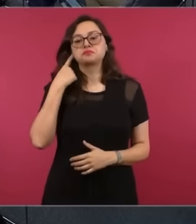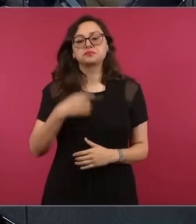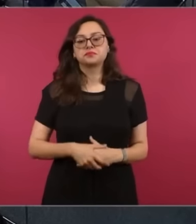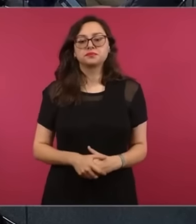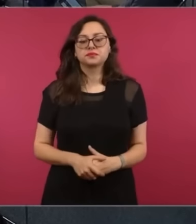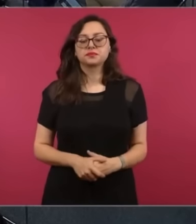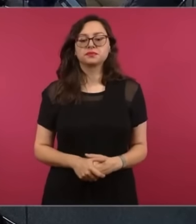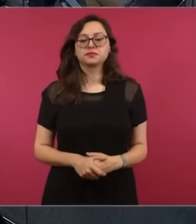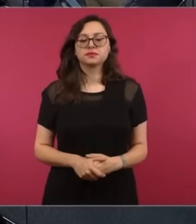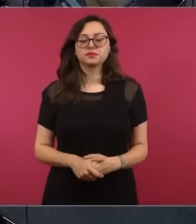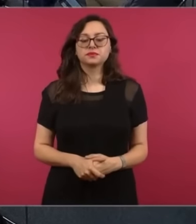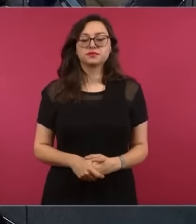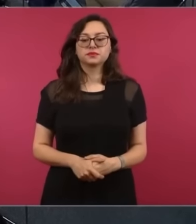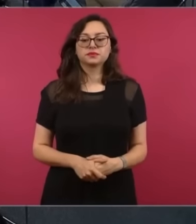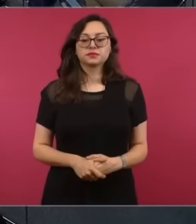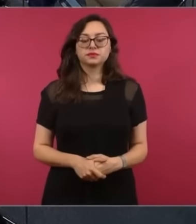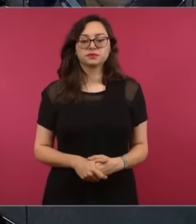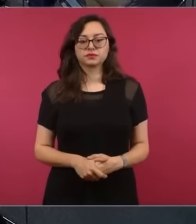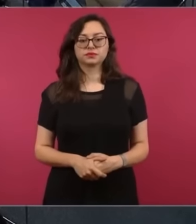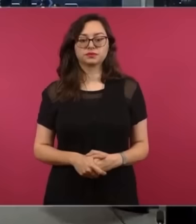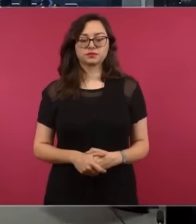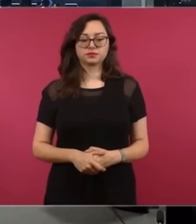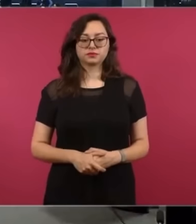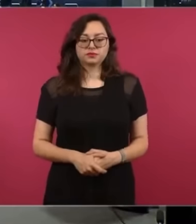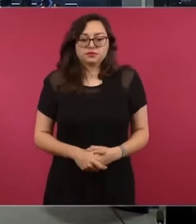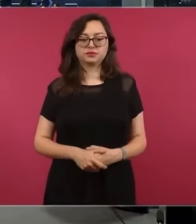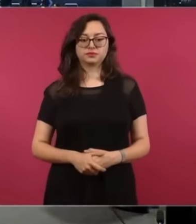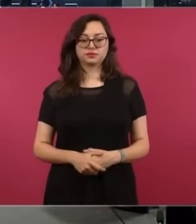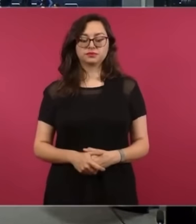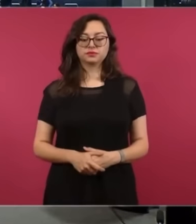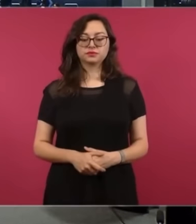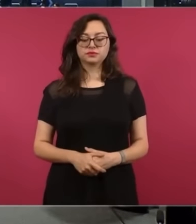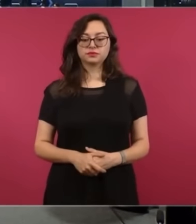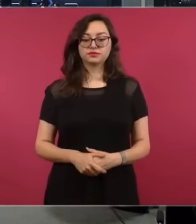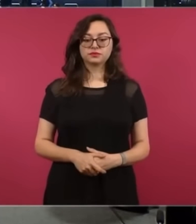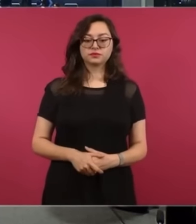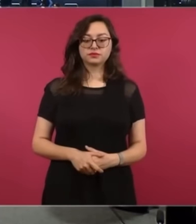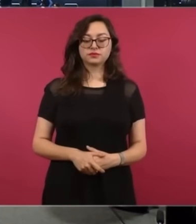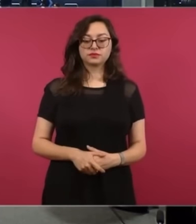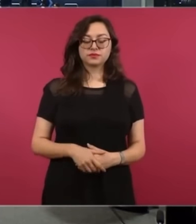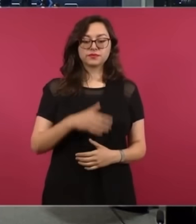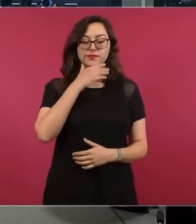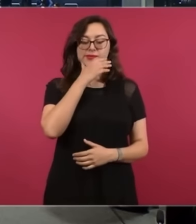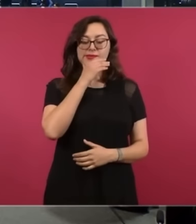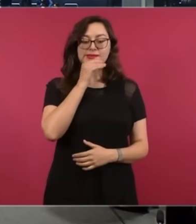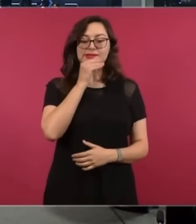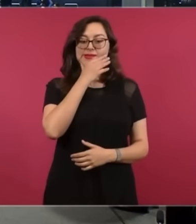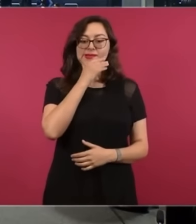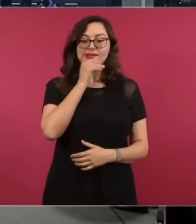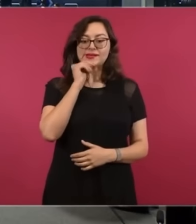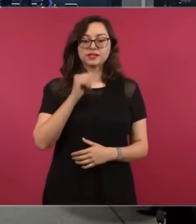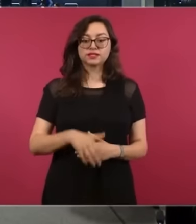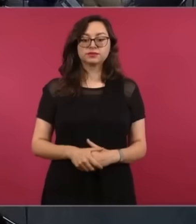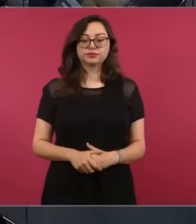También lo ha hecho, por ejemplo, en el monitoreo, en Canal 11 se habla más de Claudia Sheinbaum. ¿Cuál es el llamado a casa a los medios públicos? Porque finalmente son